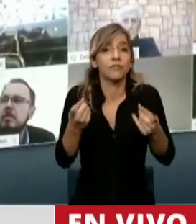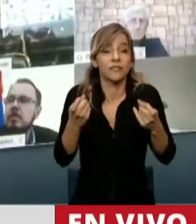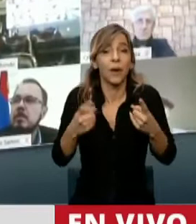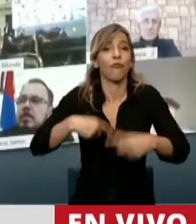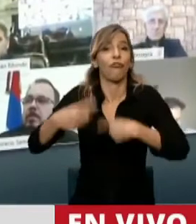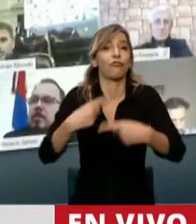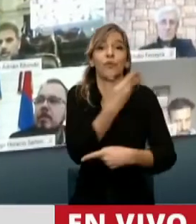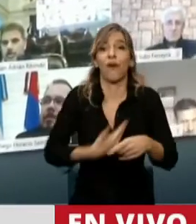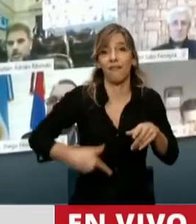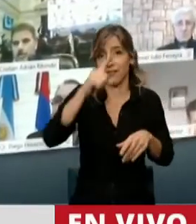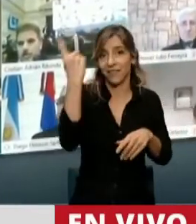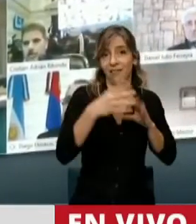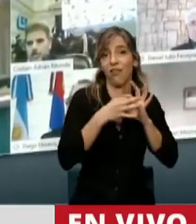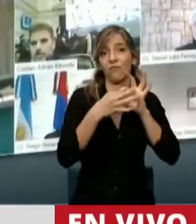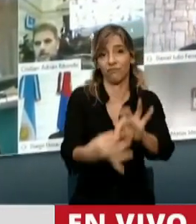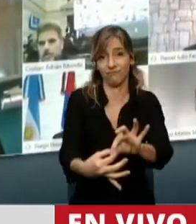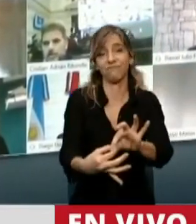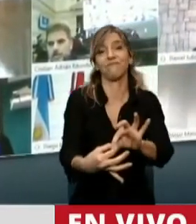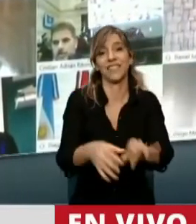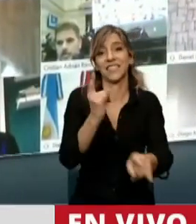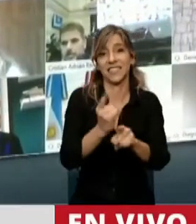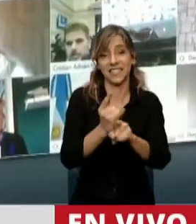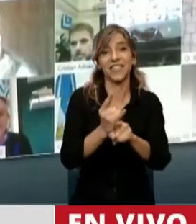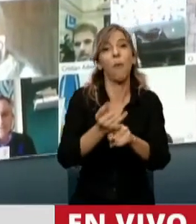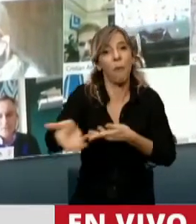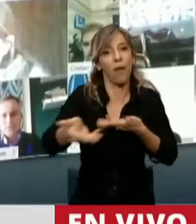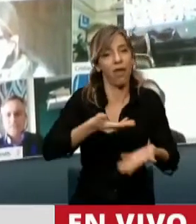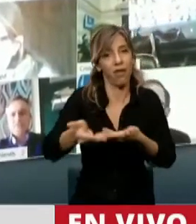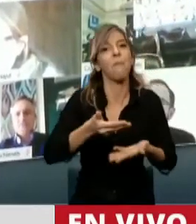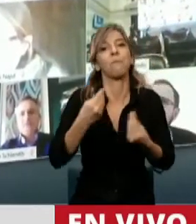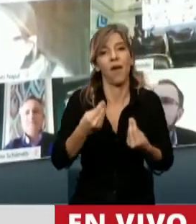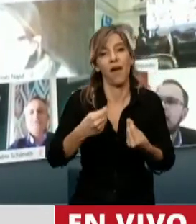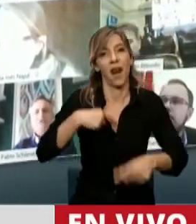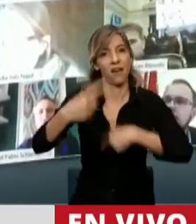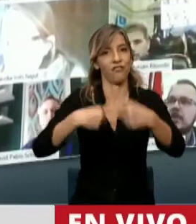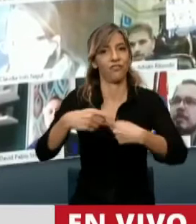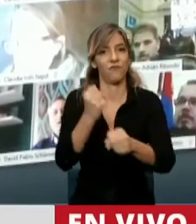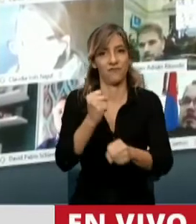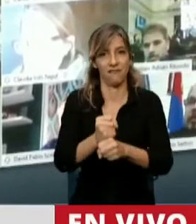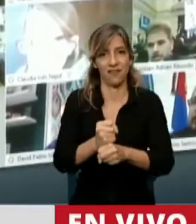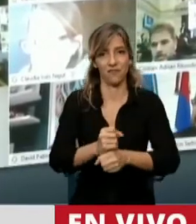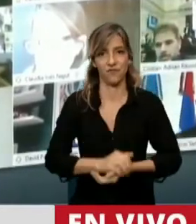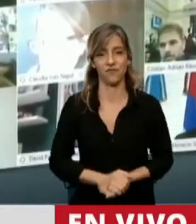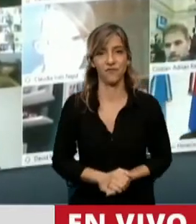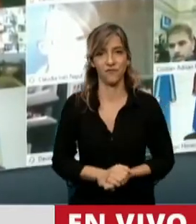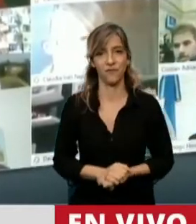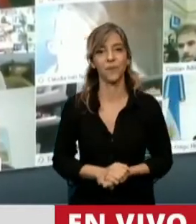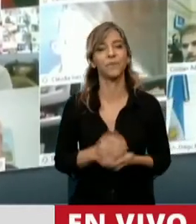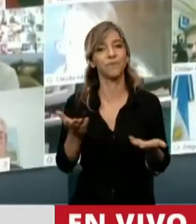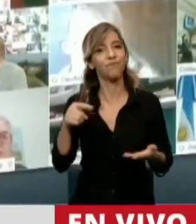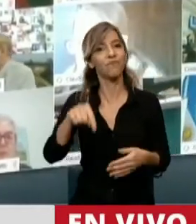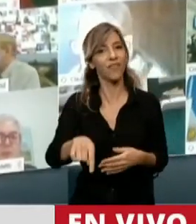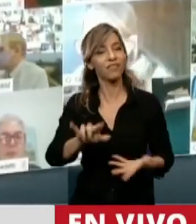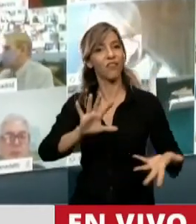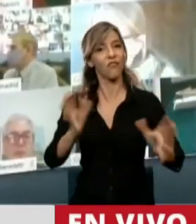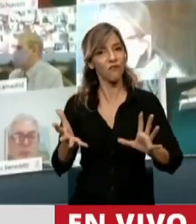después de la pandemia el Estado estén de una mano para poder arrancar con su actividad económica. Este instrumento, este